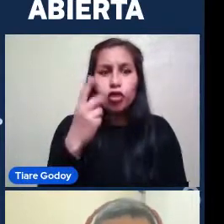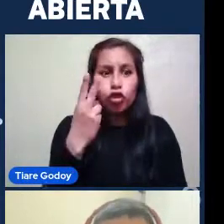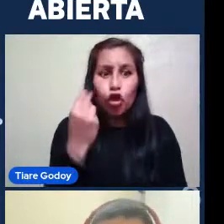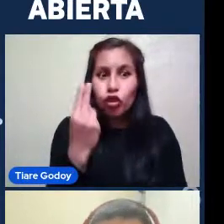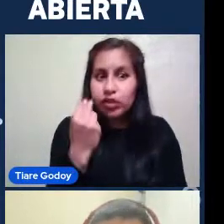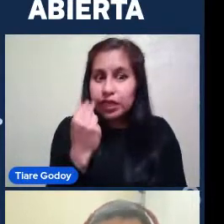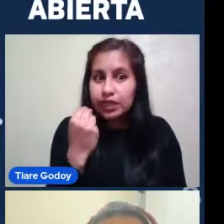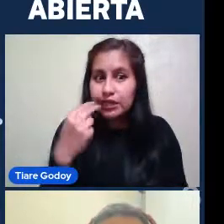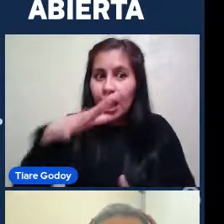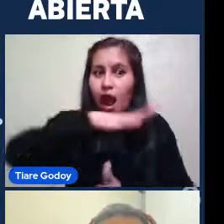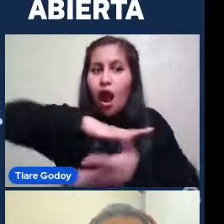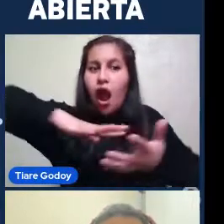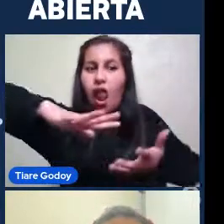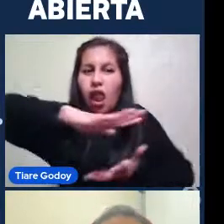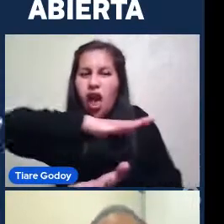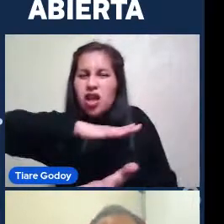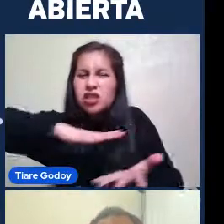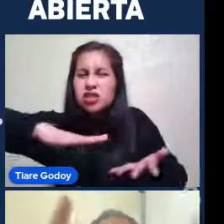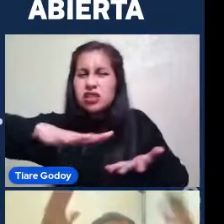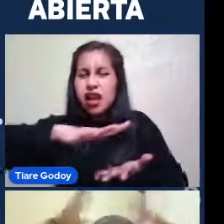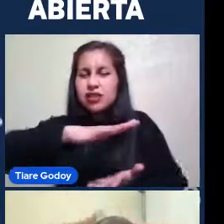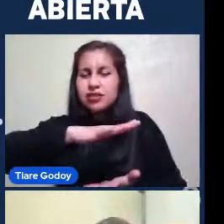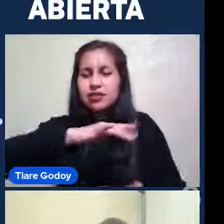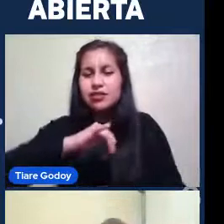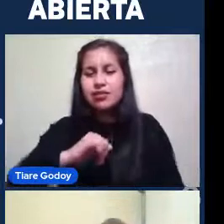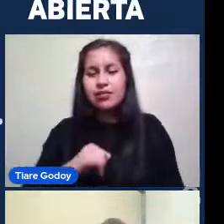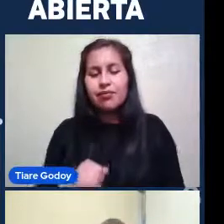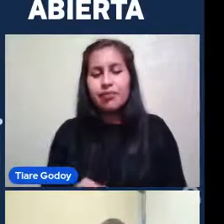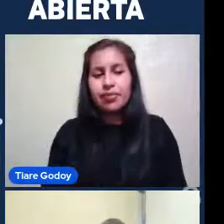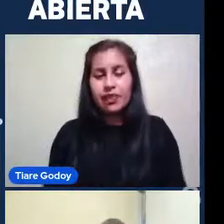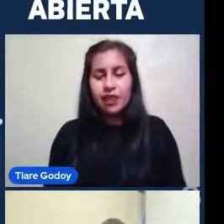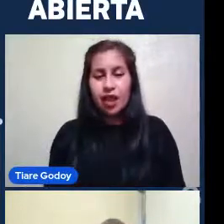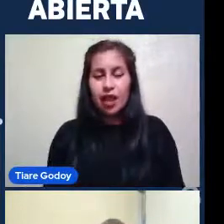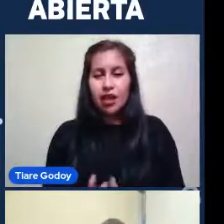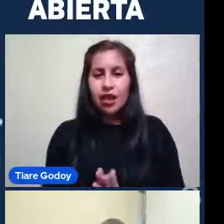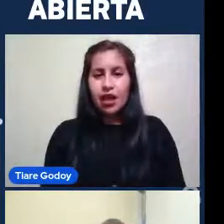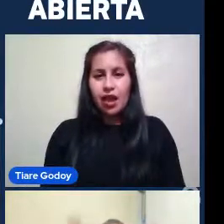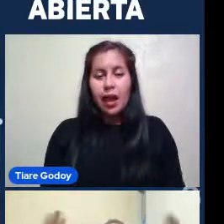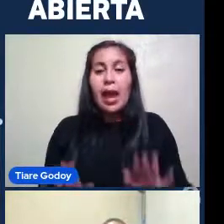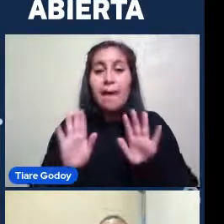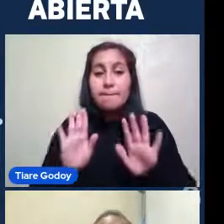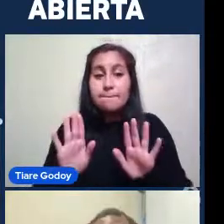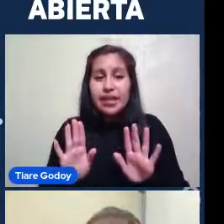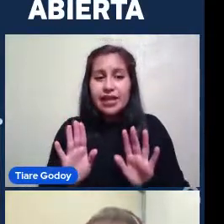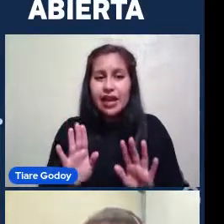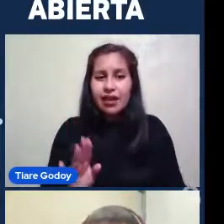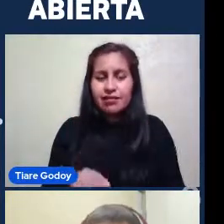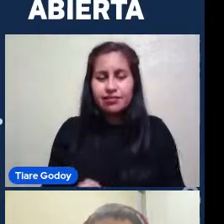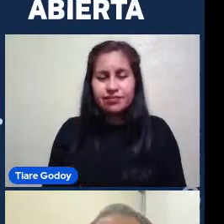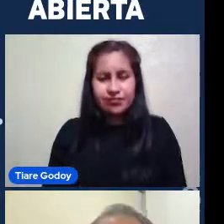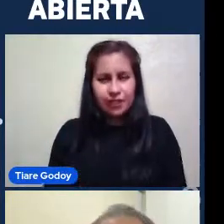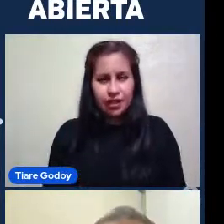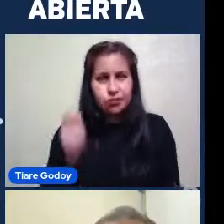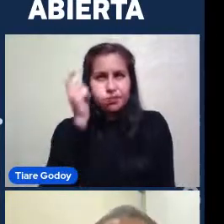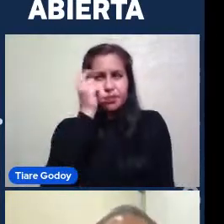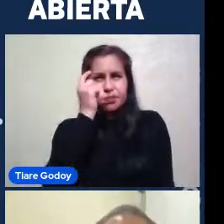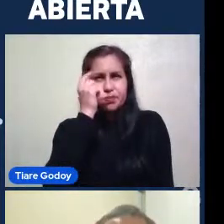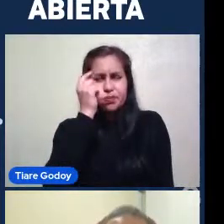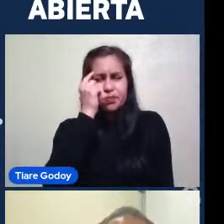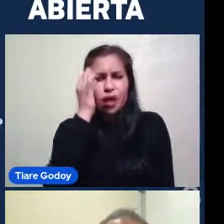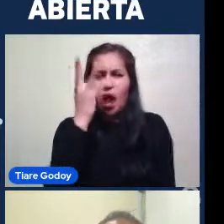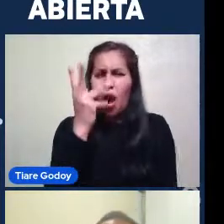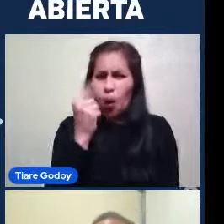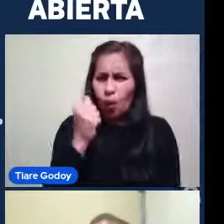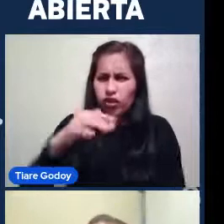Galaxias Bien Y me gustaría Que se tomen Un momento Para decirme Cuantos tipos De galaxias Creen que hay